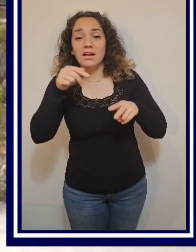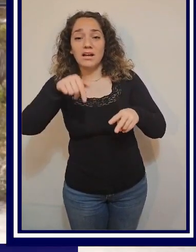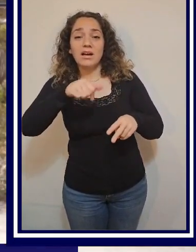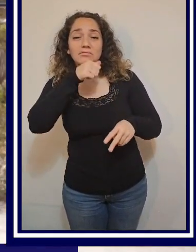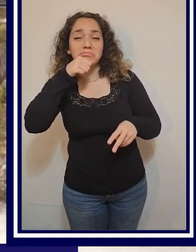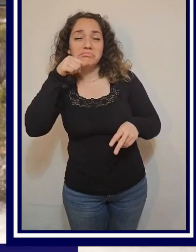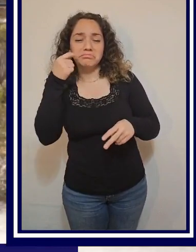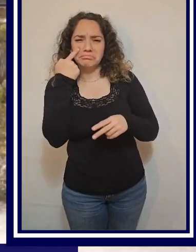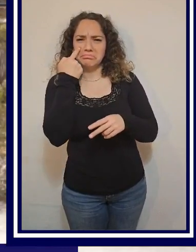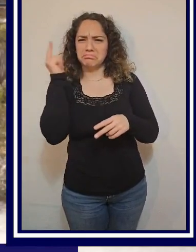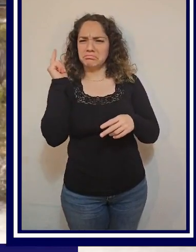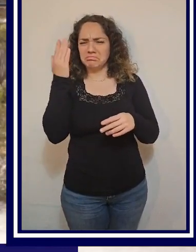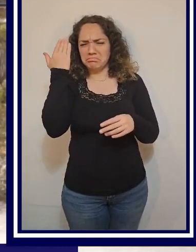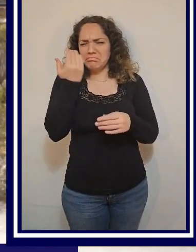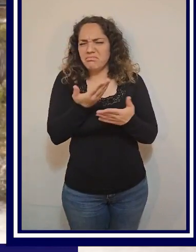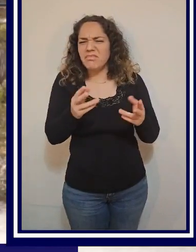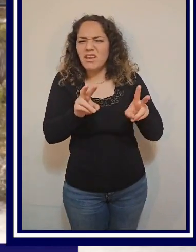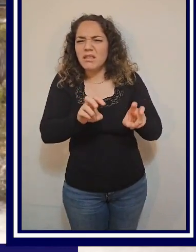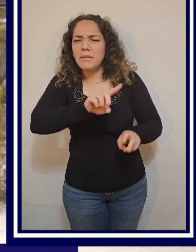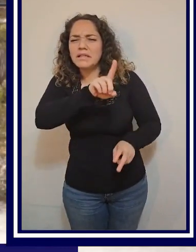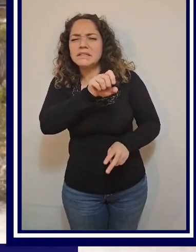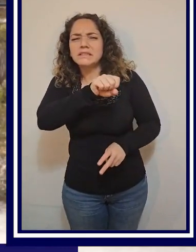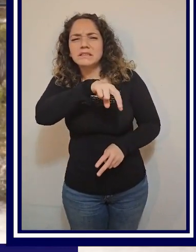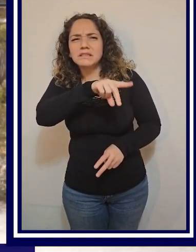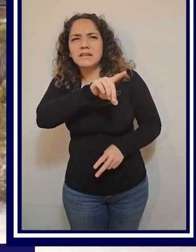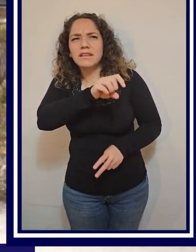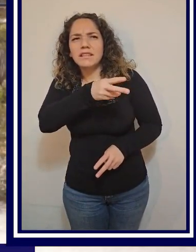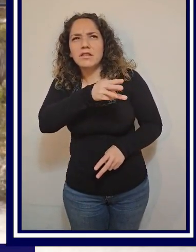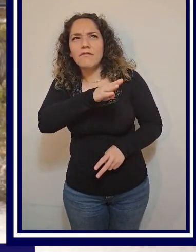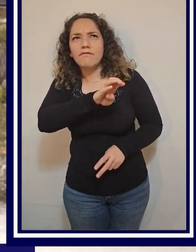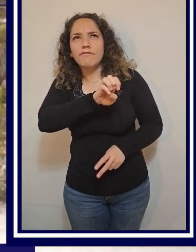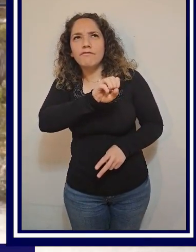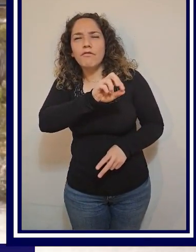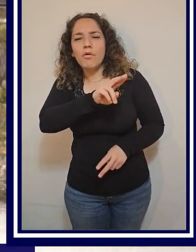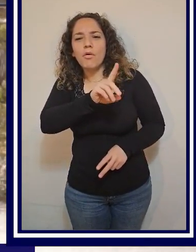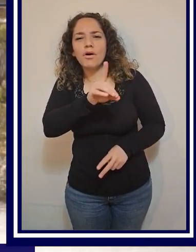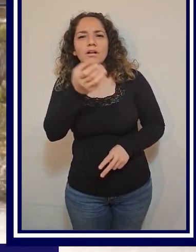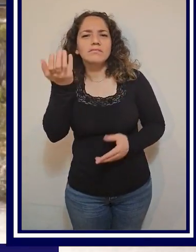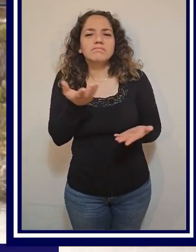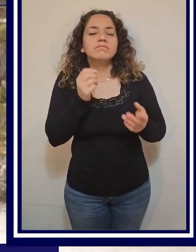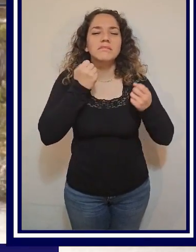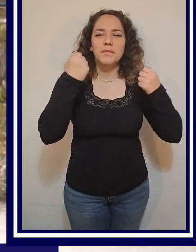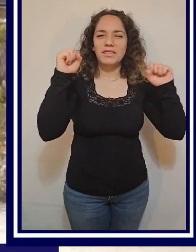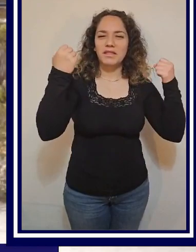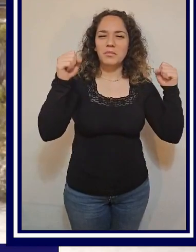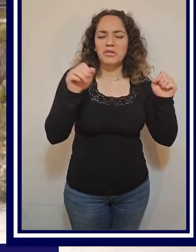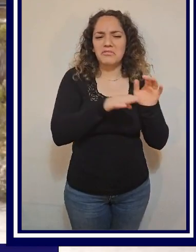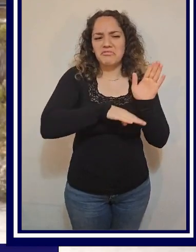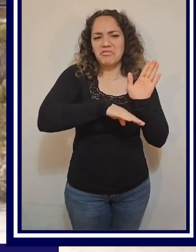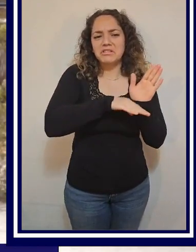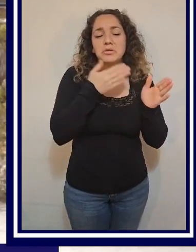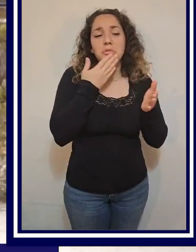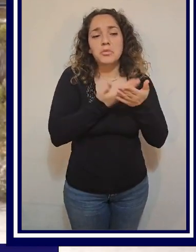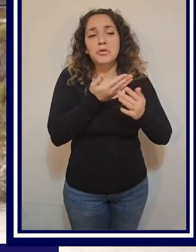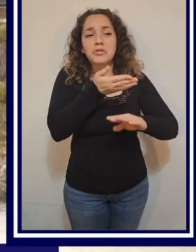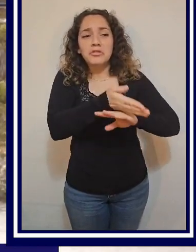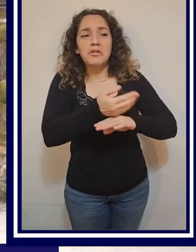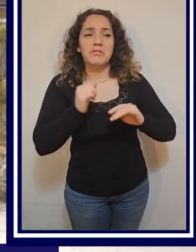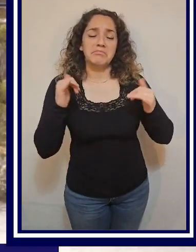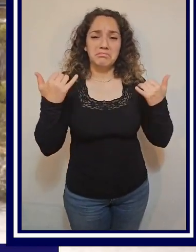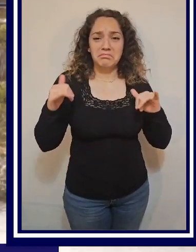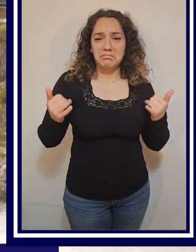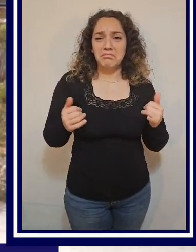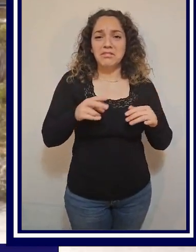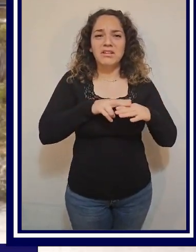acá. Yo no conocía bien lo que era el sandboard, creo que conocía que era un deporte muy básico, como cuando tú vas a jugar